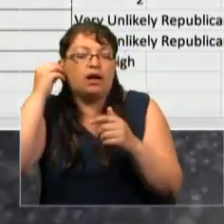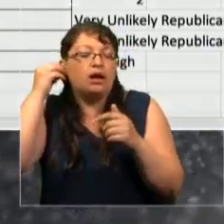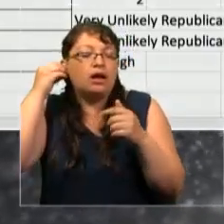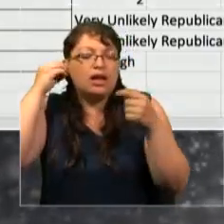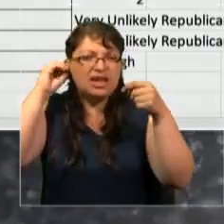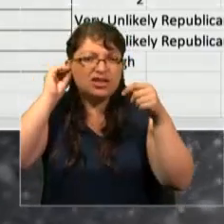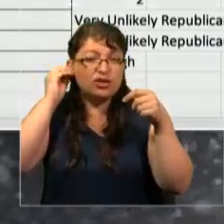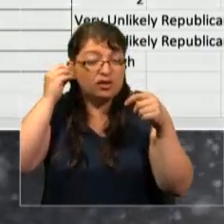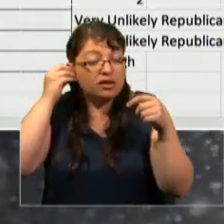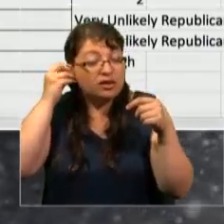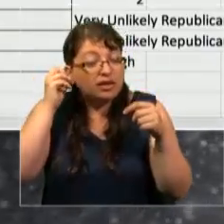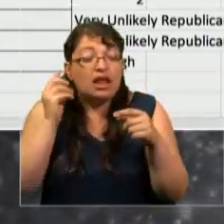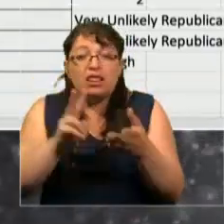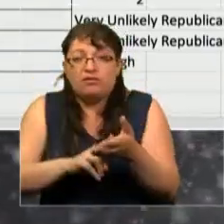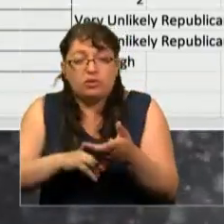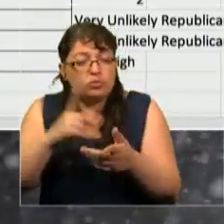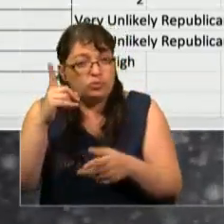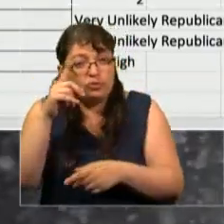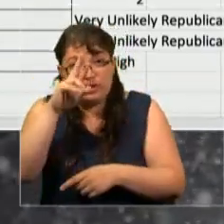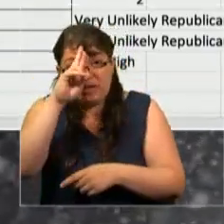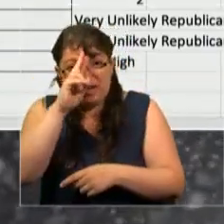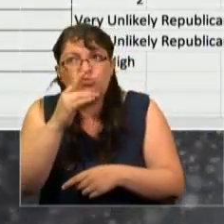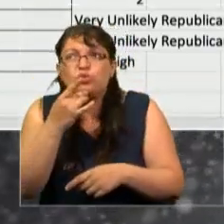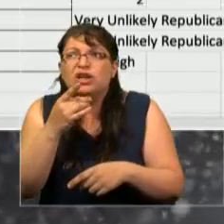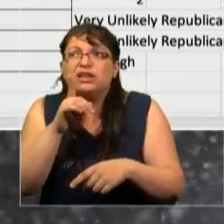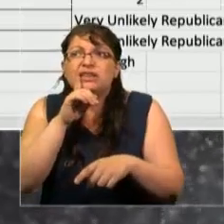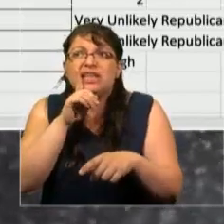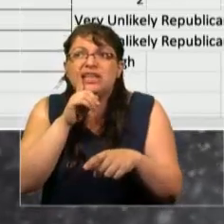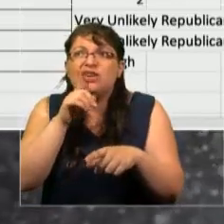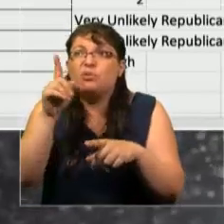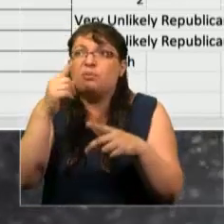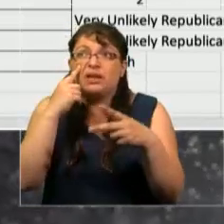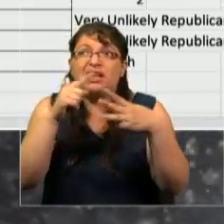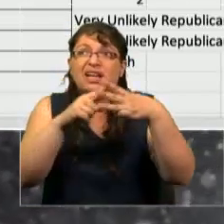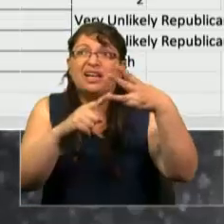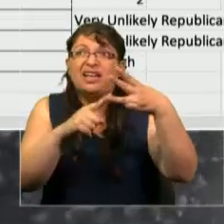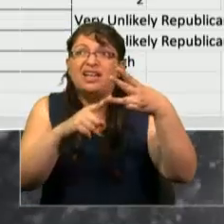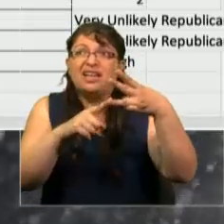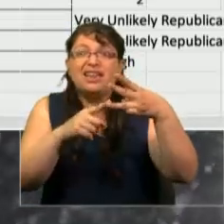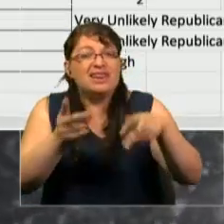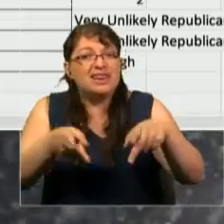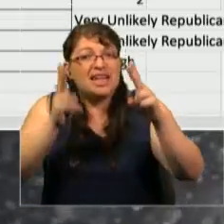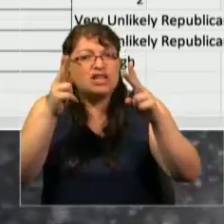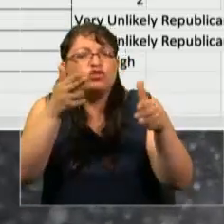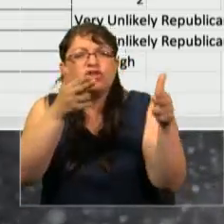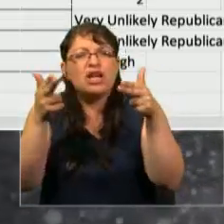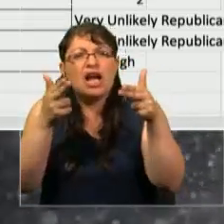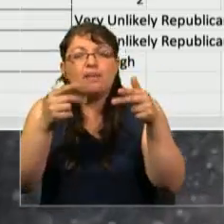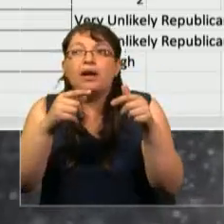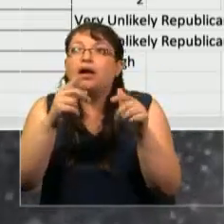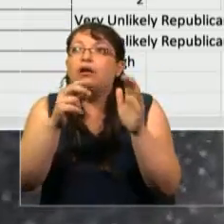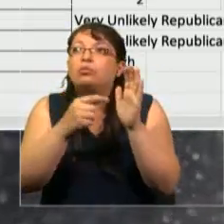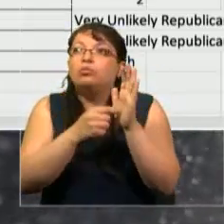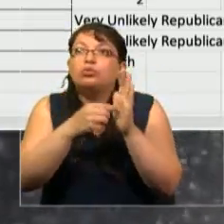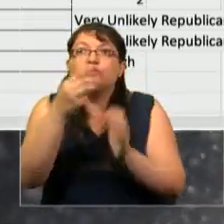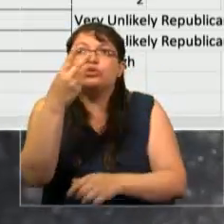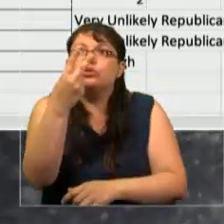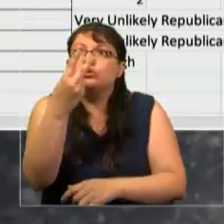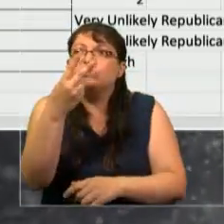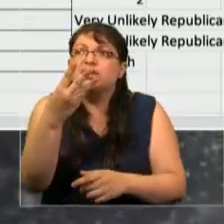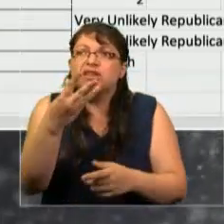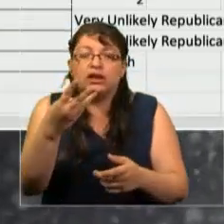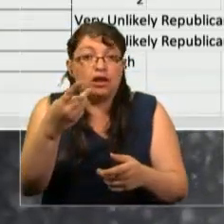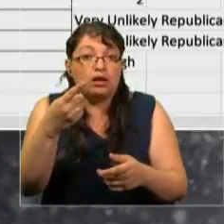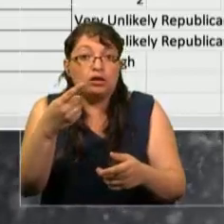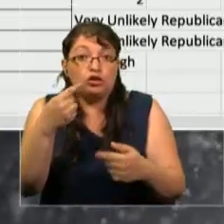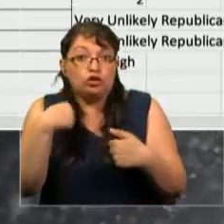peculiar, porque tiene derechos de armas como el número 3 aquí en el puntaje. Si ven mi demografía, yo soy